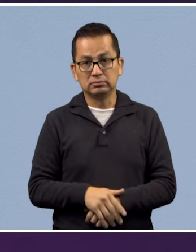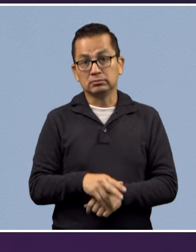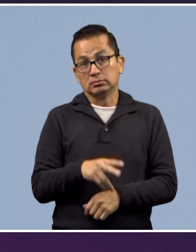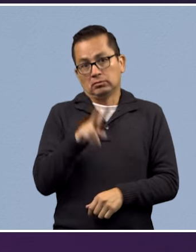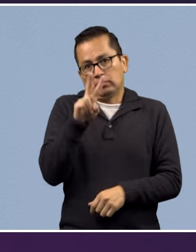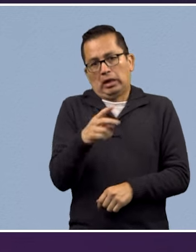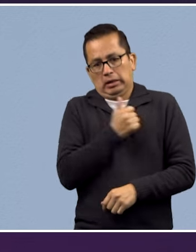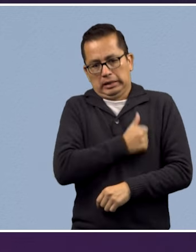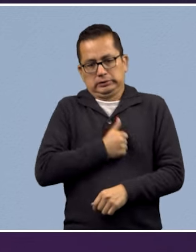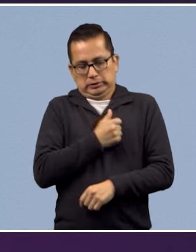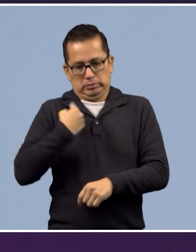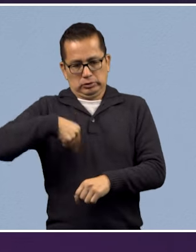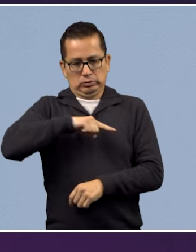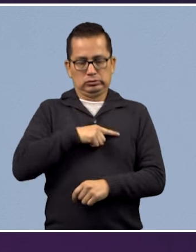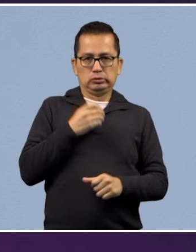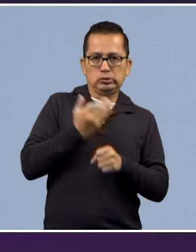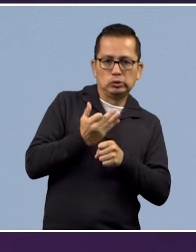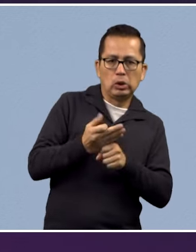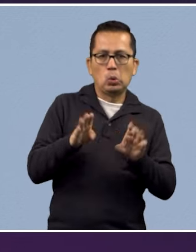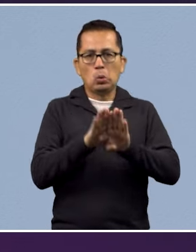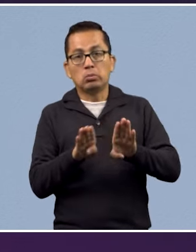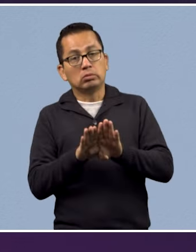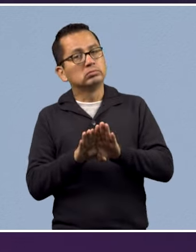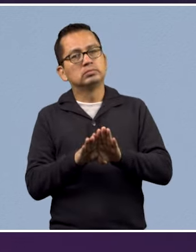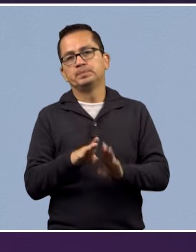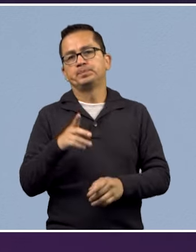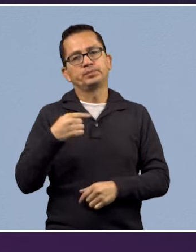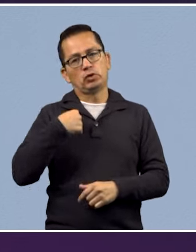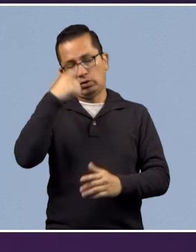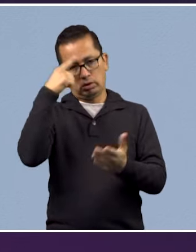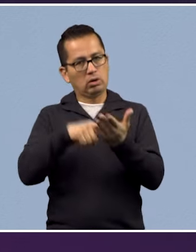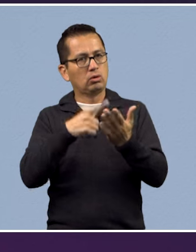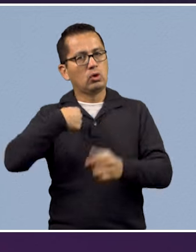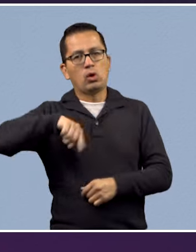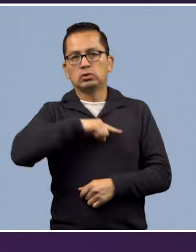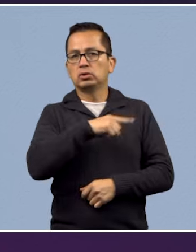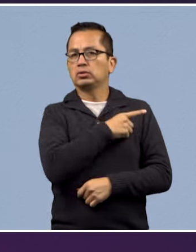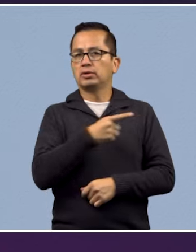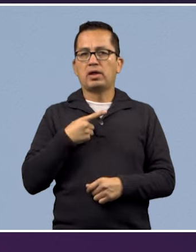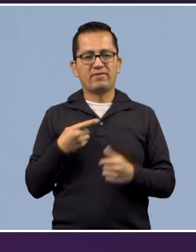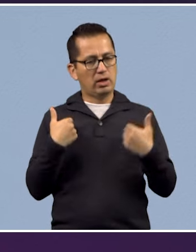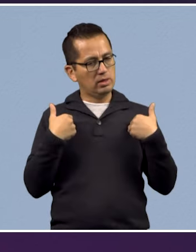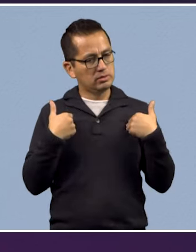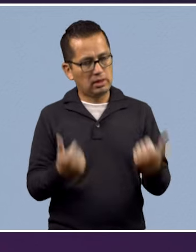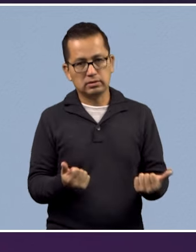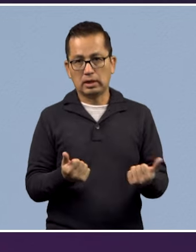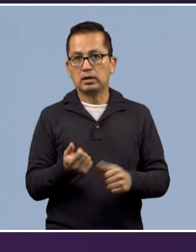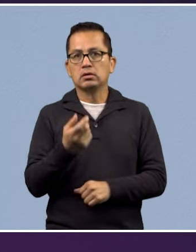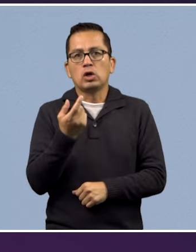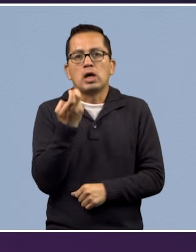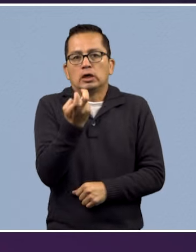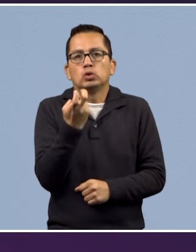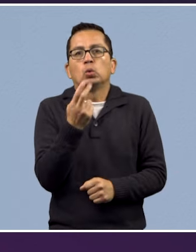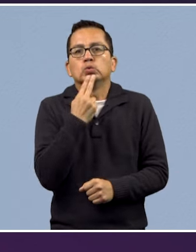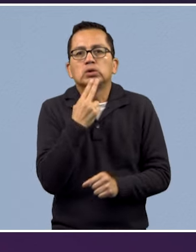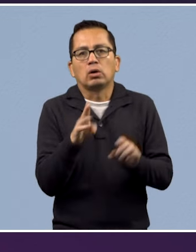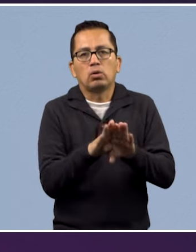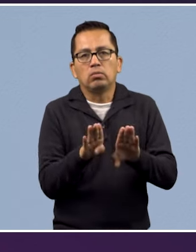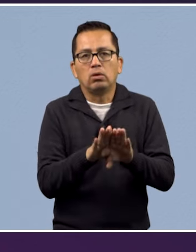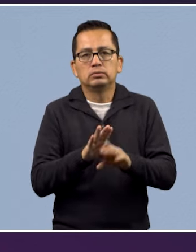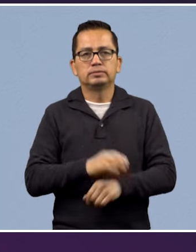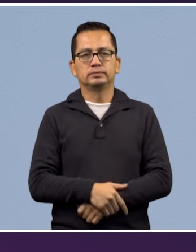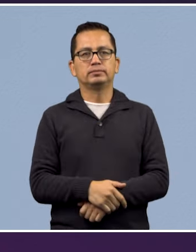bueno, pues creo que sí es hora de que seamos conscientes de cómo consumimos todo, ¿no?